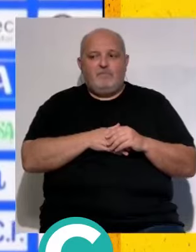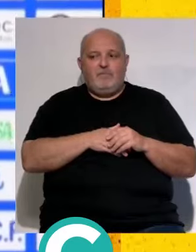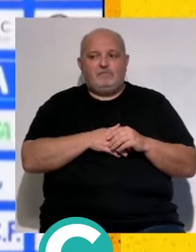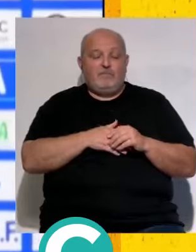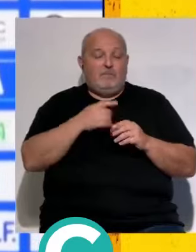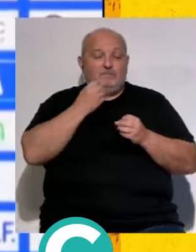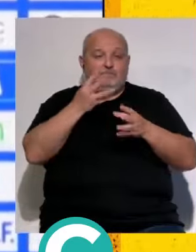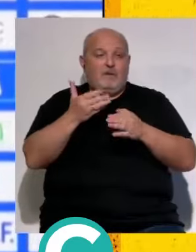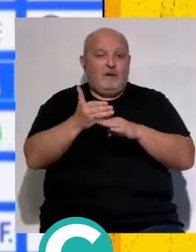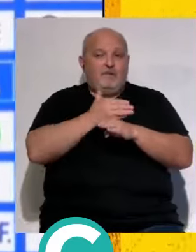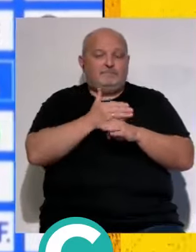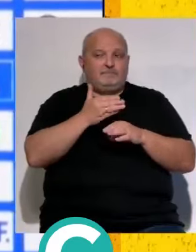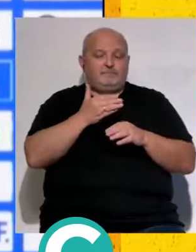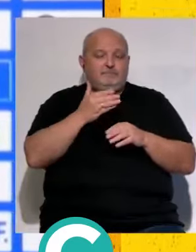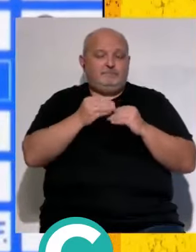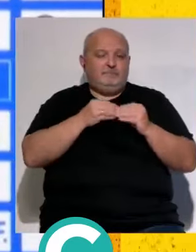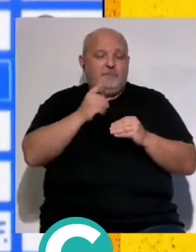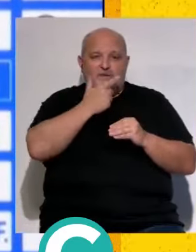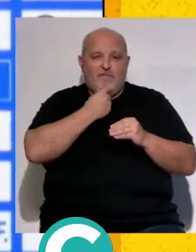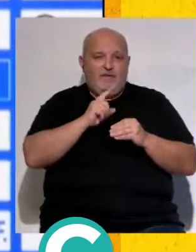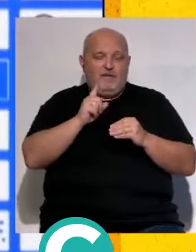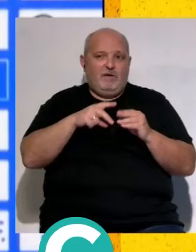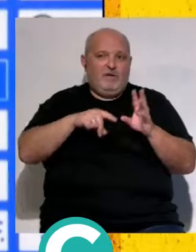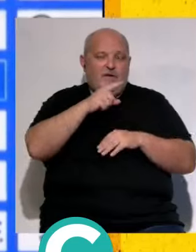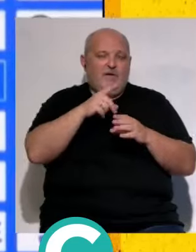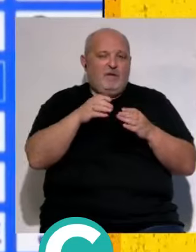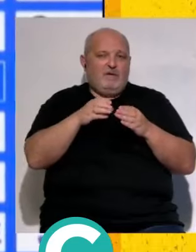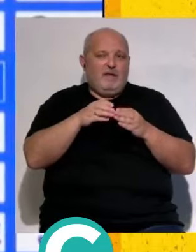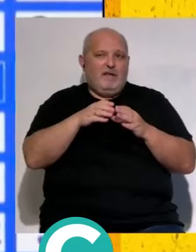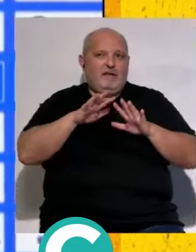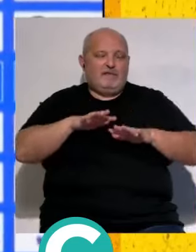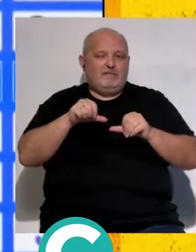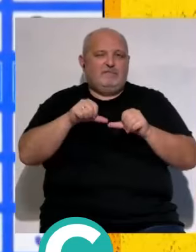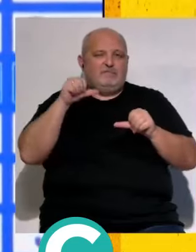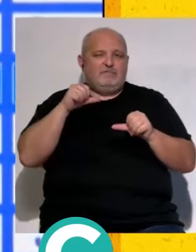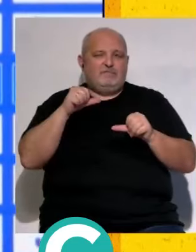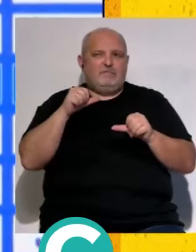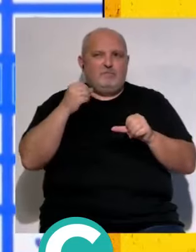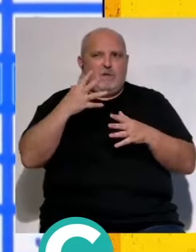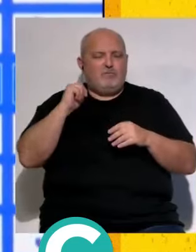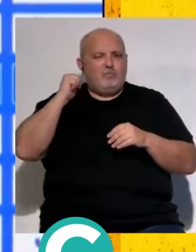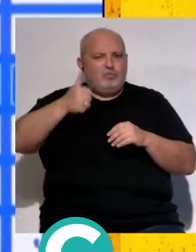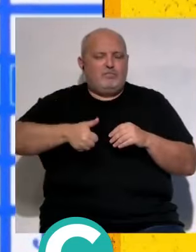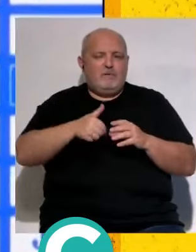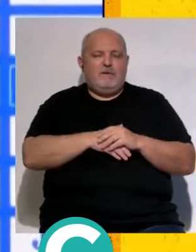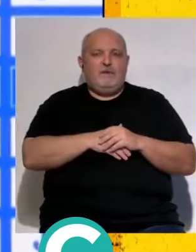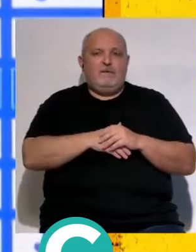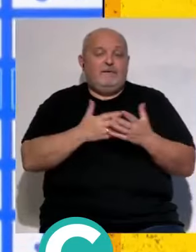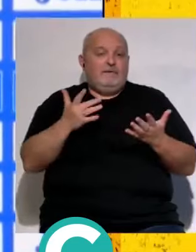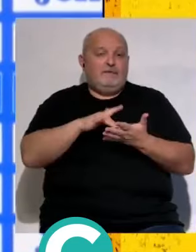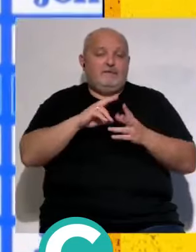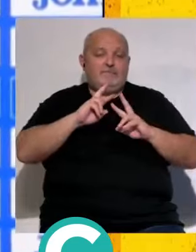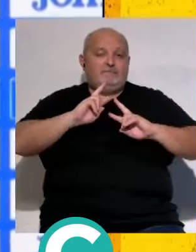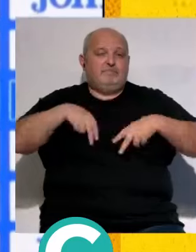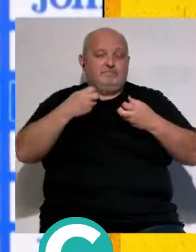como te lo dije hace un momento no fue fácil no es fácil salir de una institución en la que en la que has estado bien mucho tiempo pero te toca cambiar